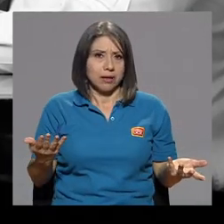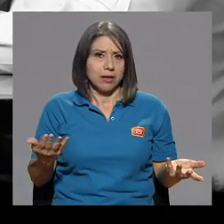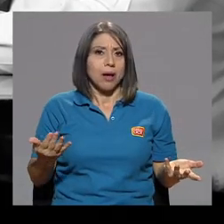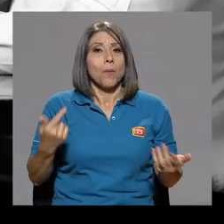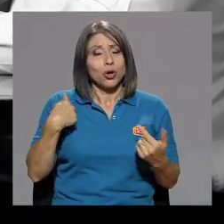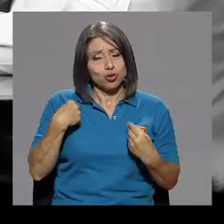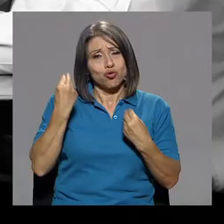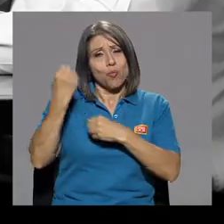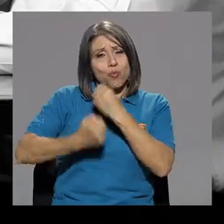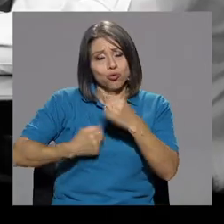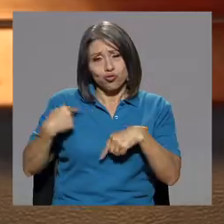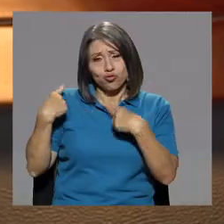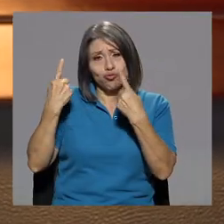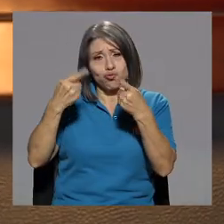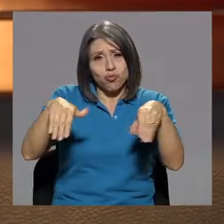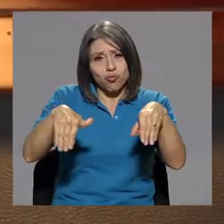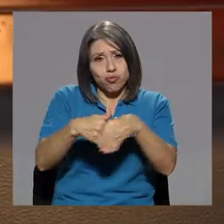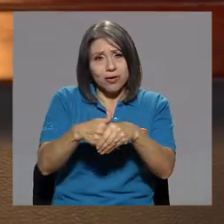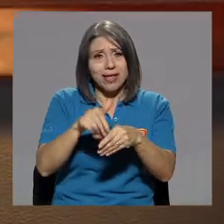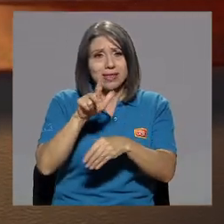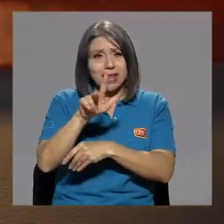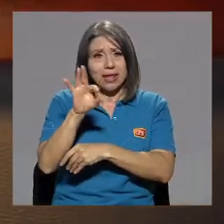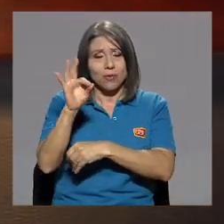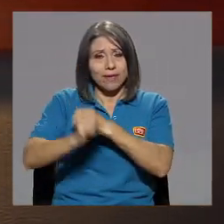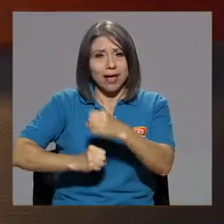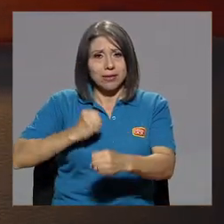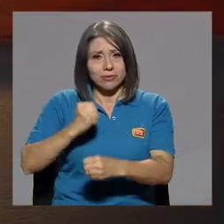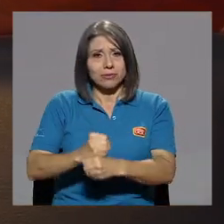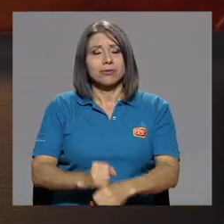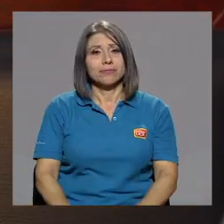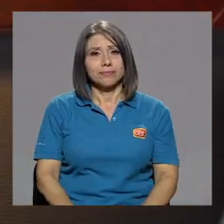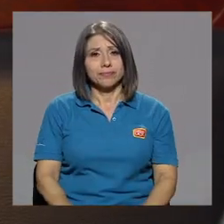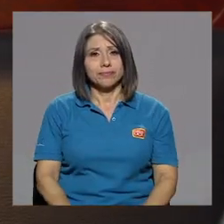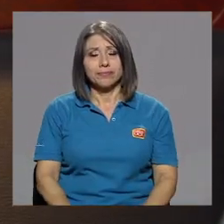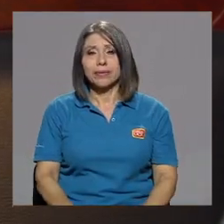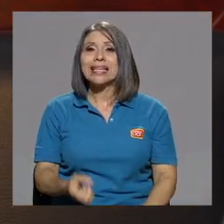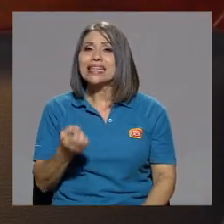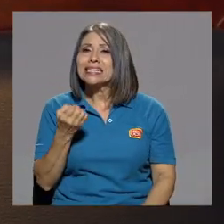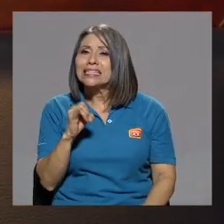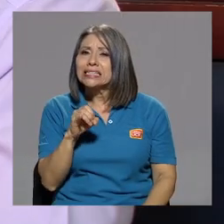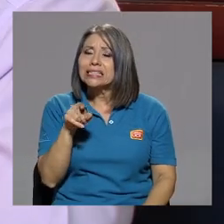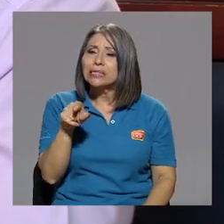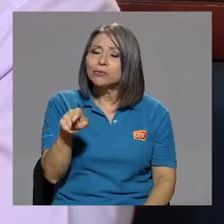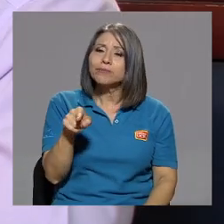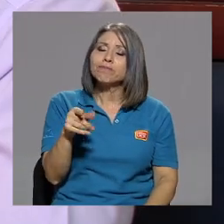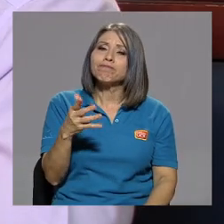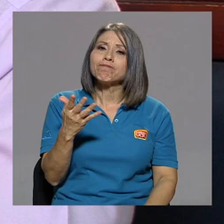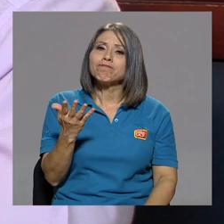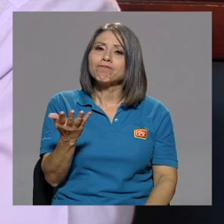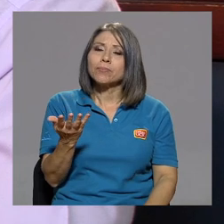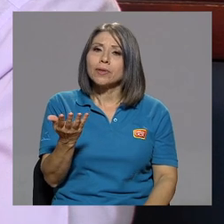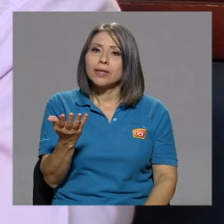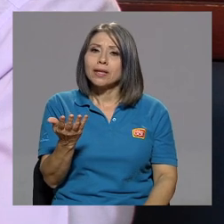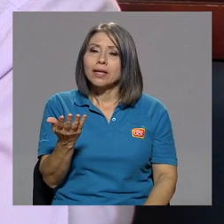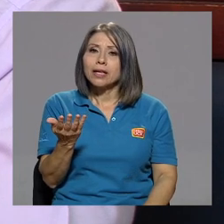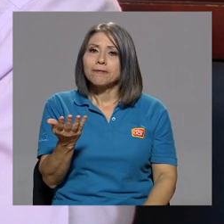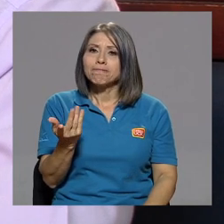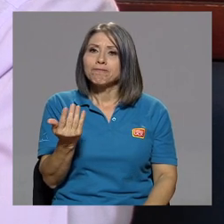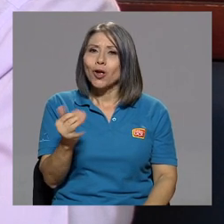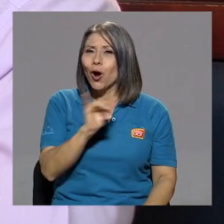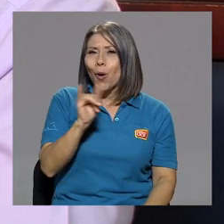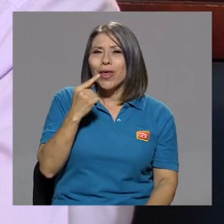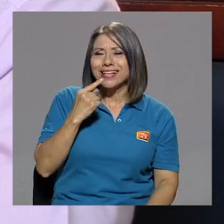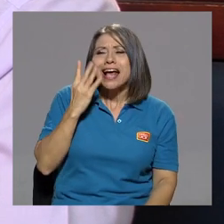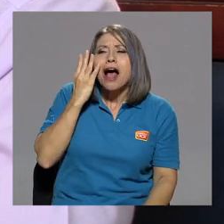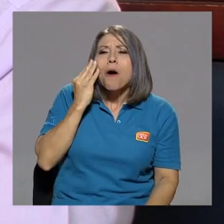Por eso yo duré tantos años. 39 años. Si tuviera, como